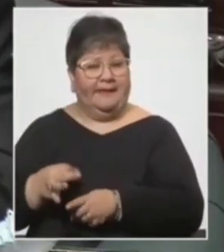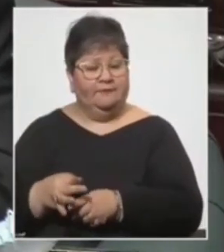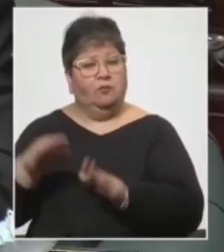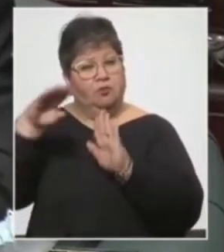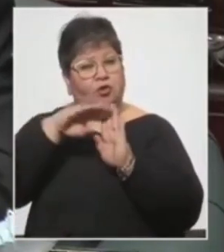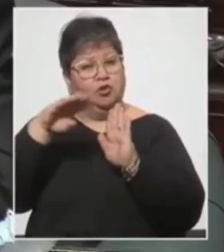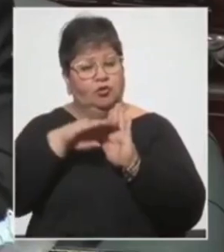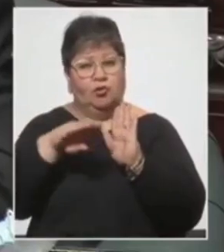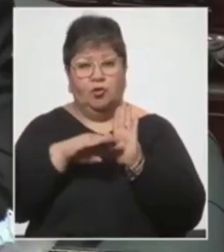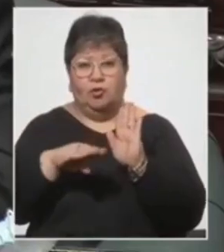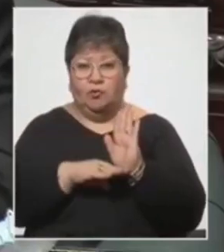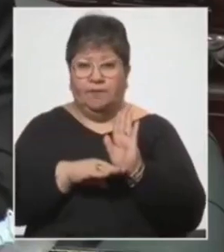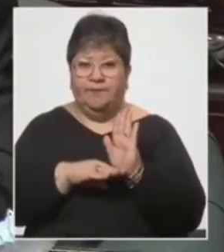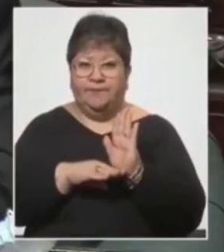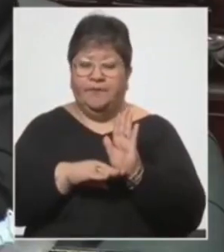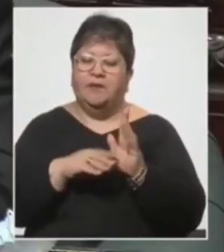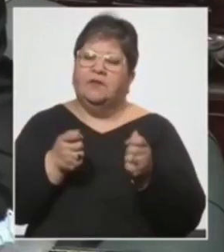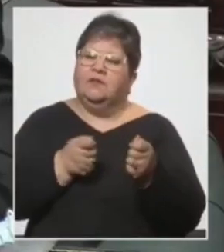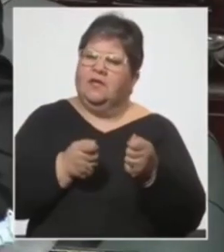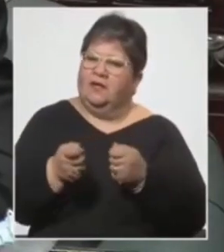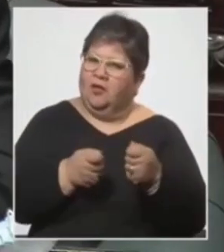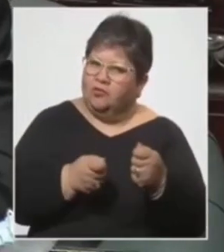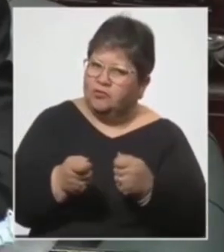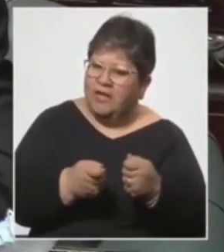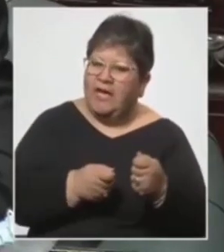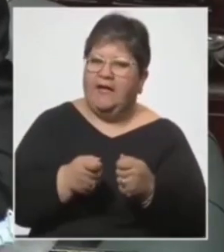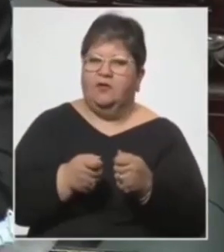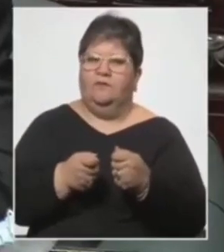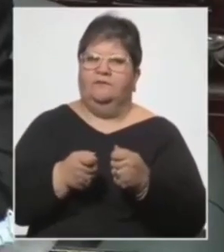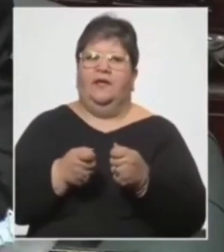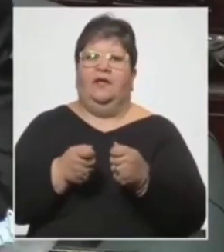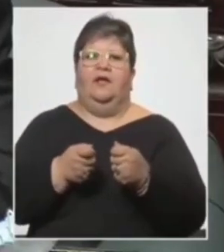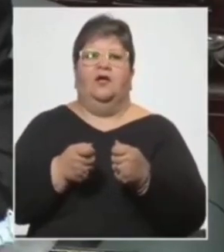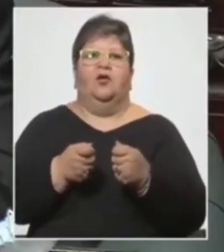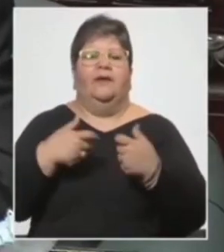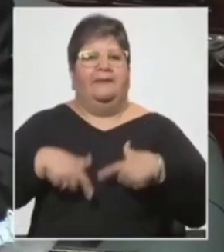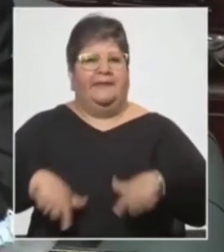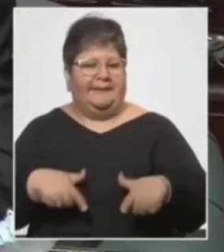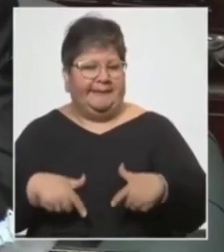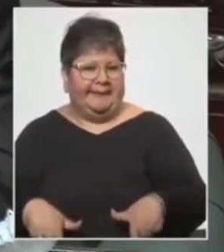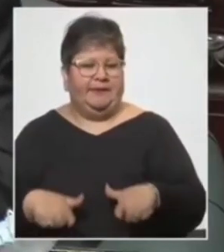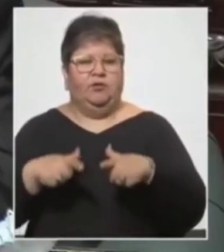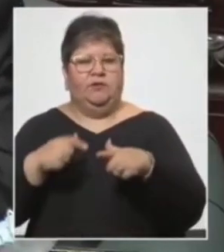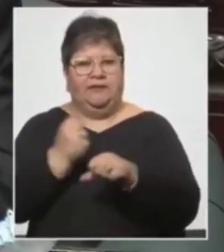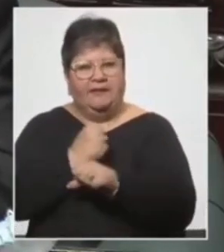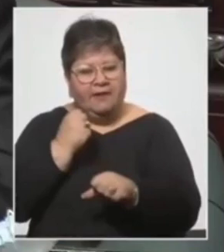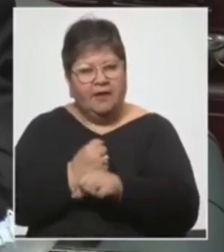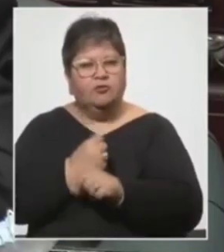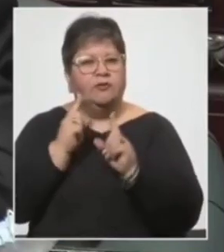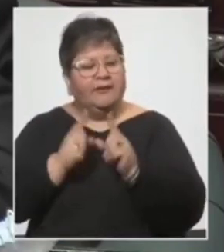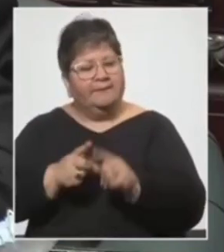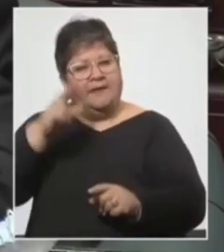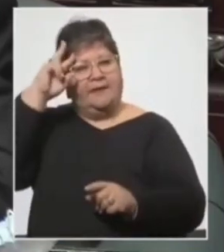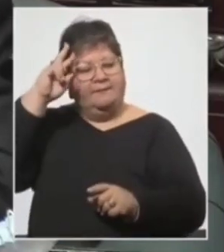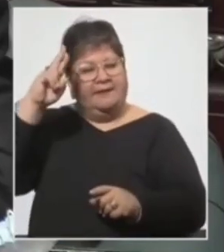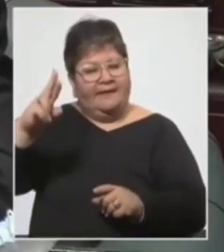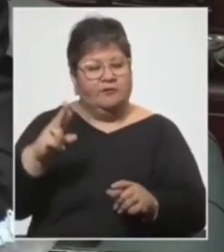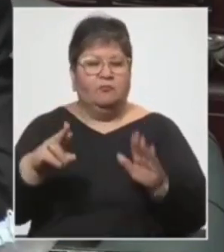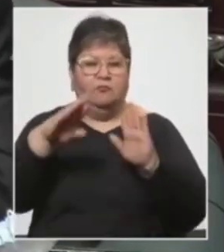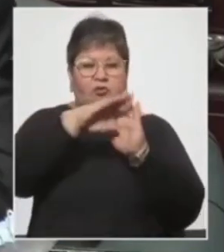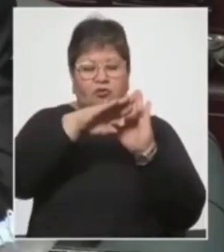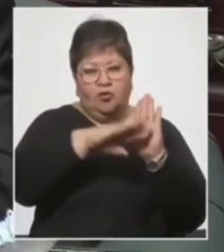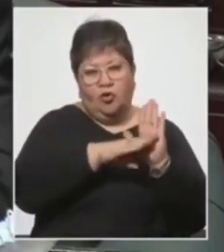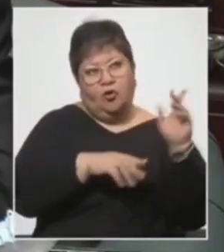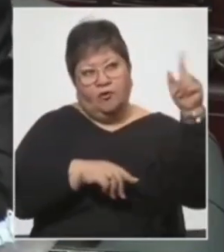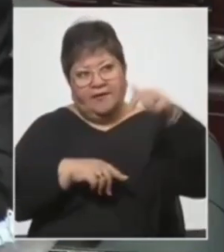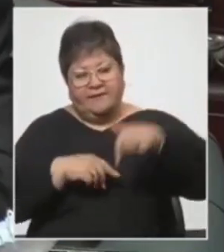protocolos que se han negociado en el marco del Ministerio de Trabajo y Seguridad Social y que tienen que respetar los protocolos obviamente que provienen